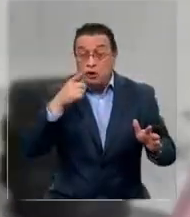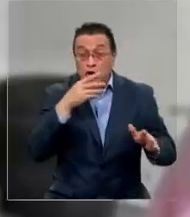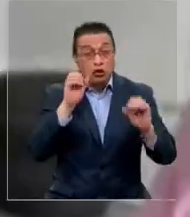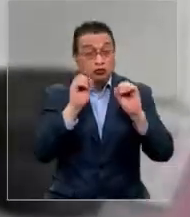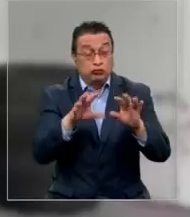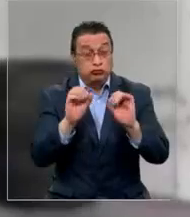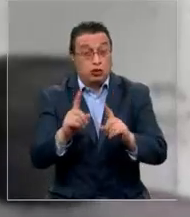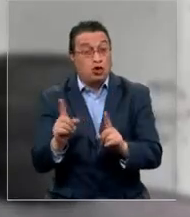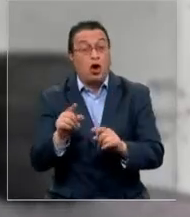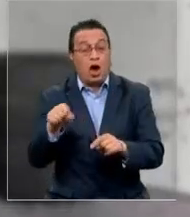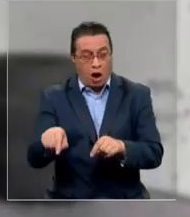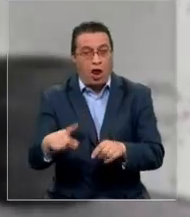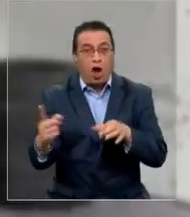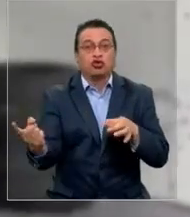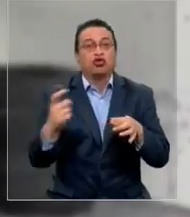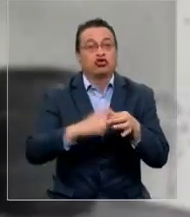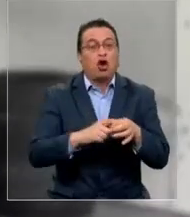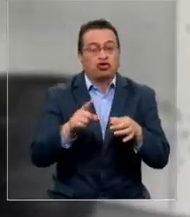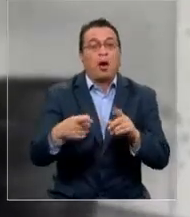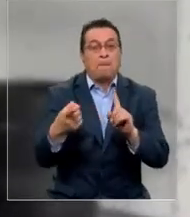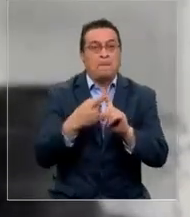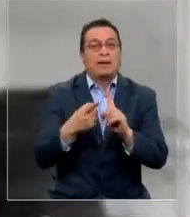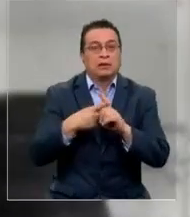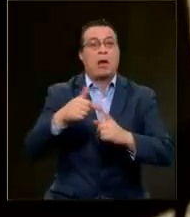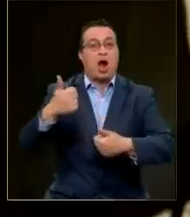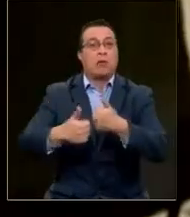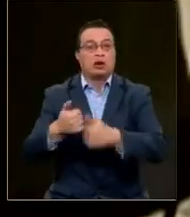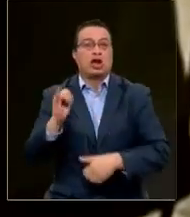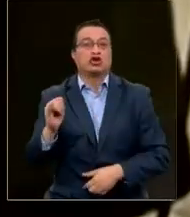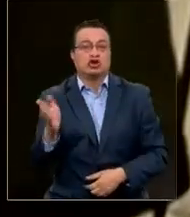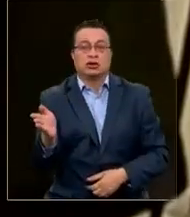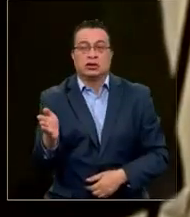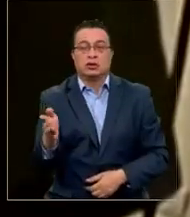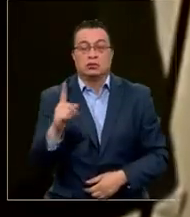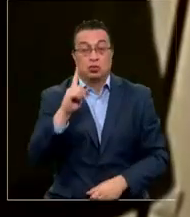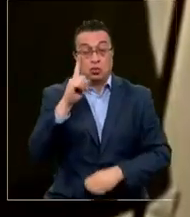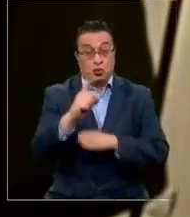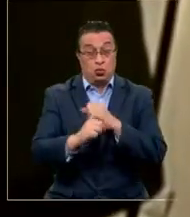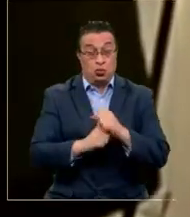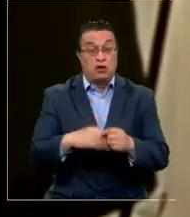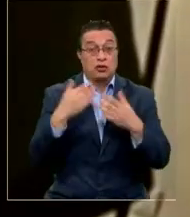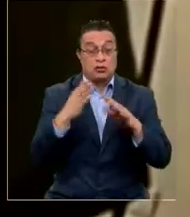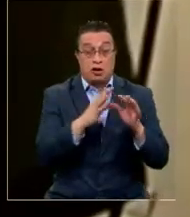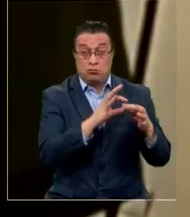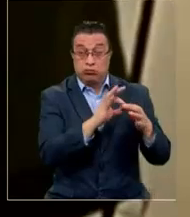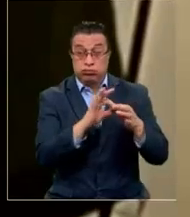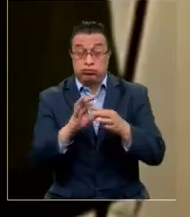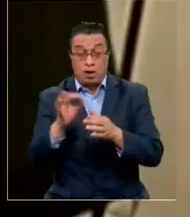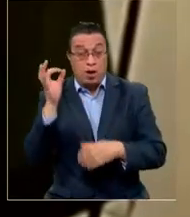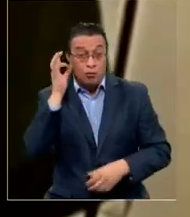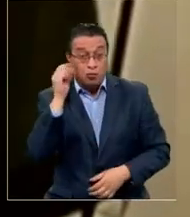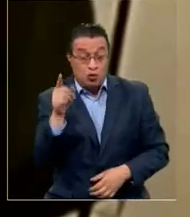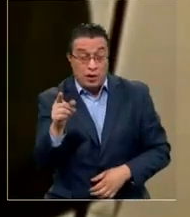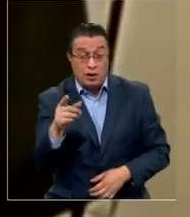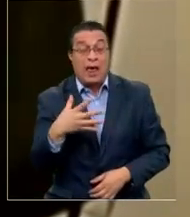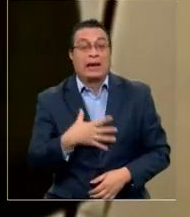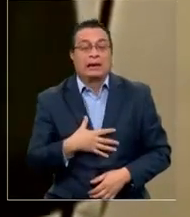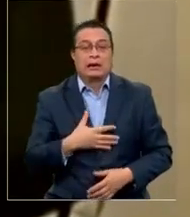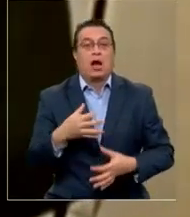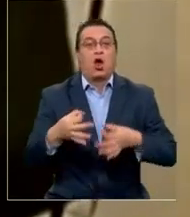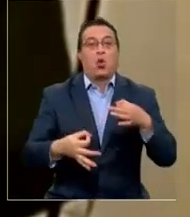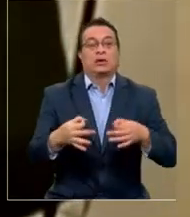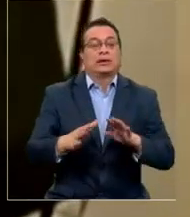clases, actualmente es socio y participa de competencias. Hoy, a más de un año de estos hechos, esta mujer lo único que anhela es